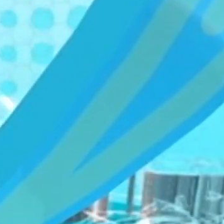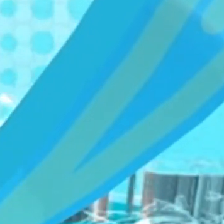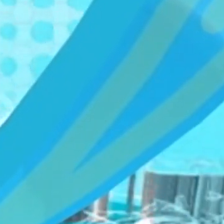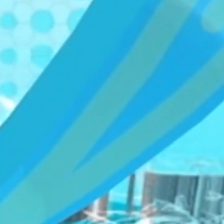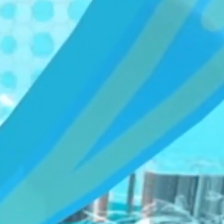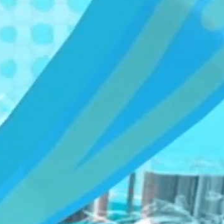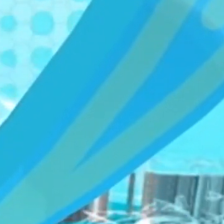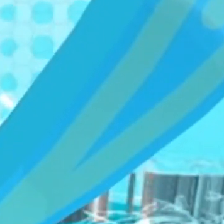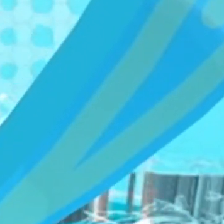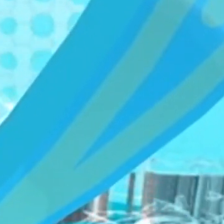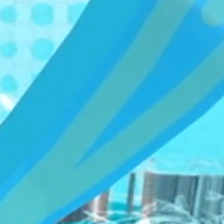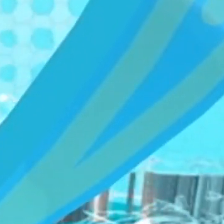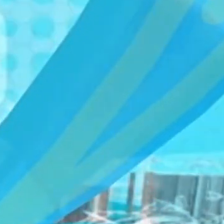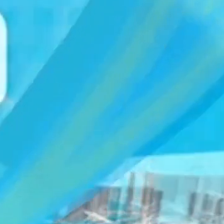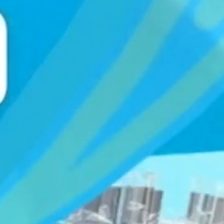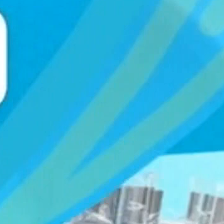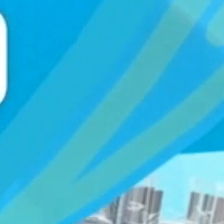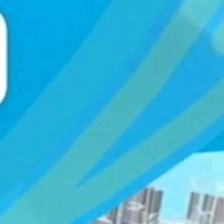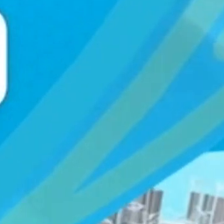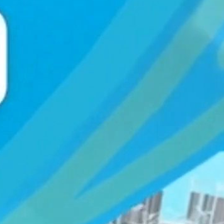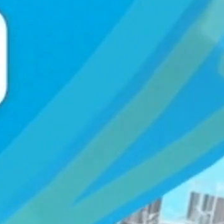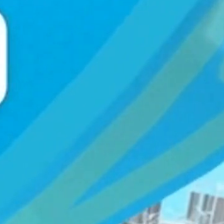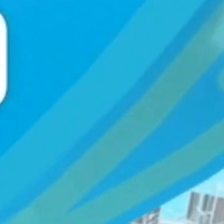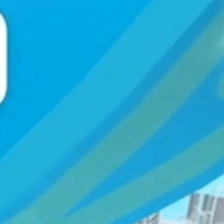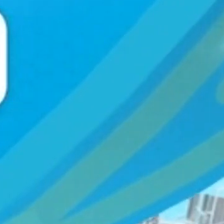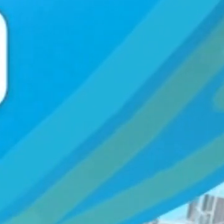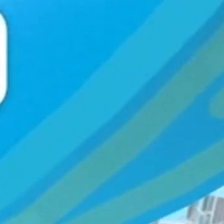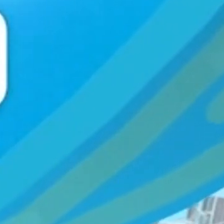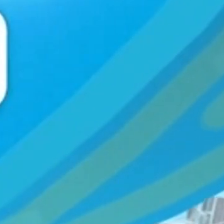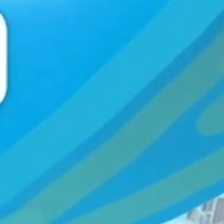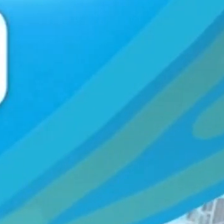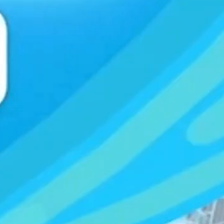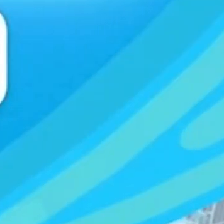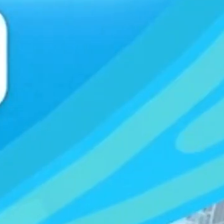Banco Popular presentó El Tipo de Cambio.